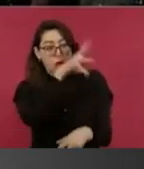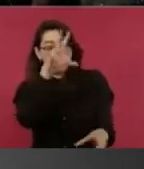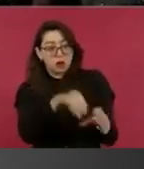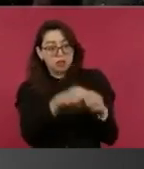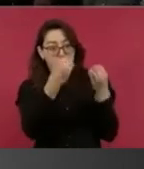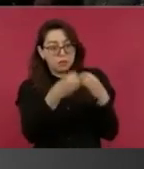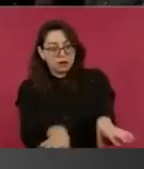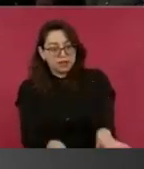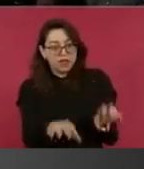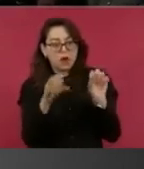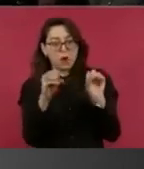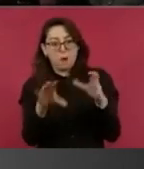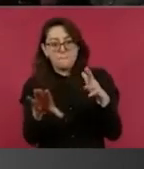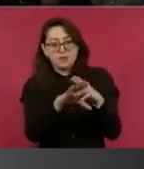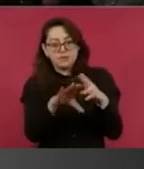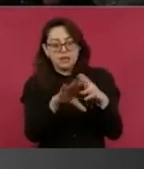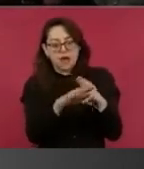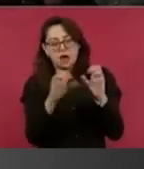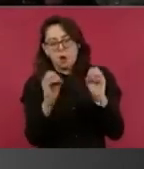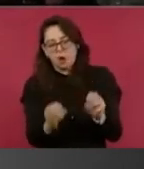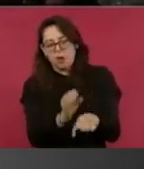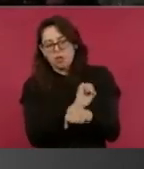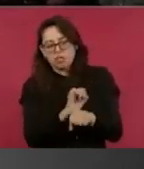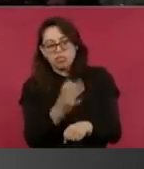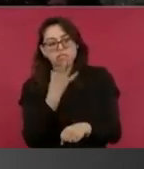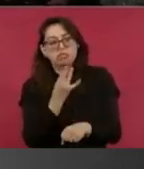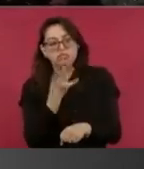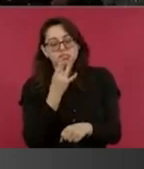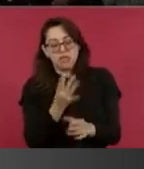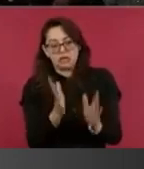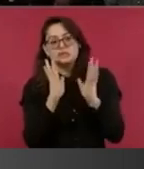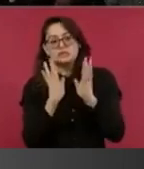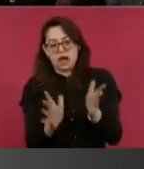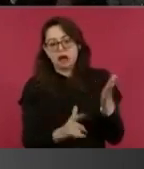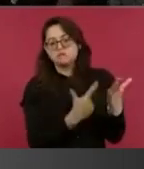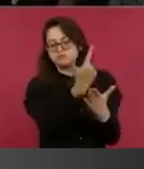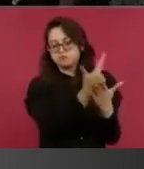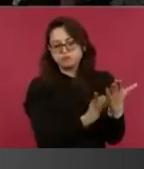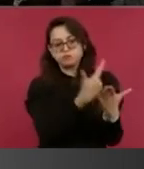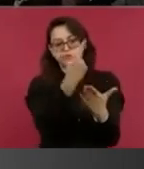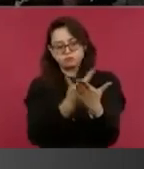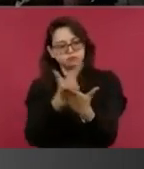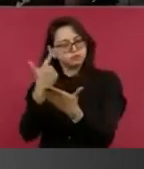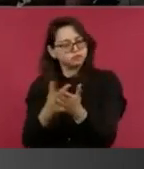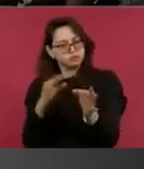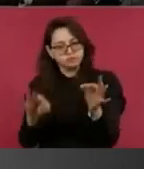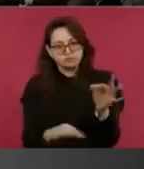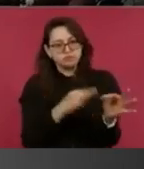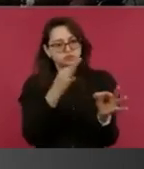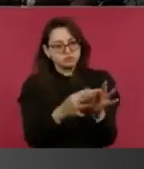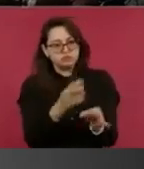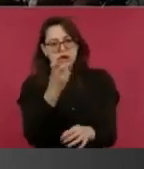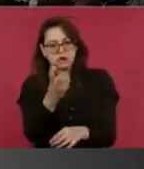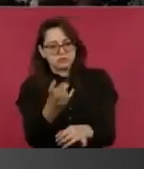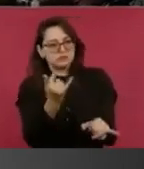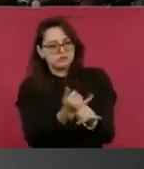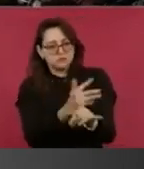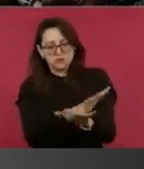de los municipios de Acapulco y Coyuca de Benítez. Ese es el informe, presidente. Sí,